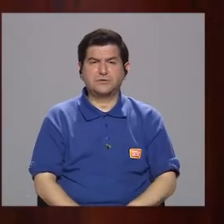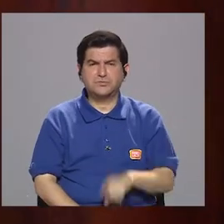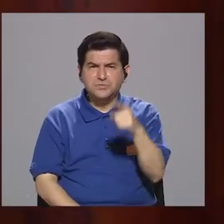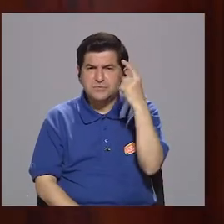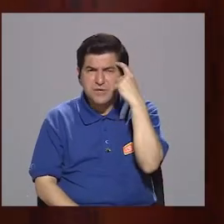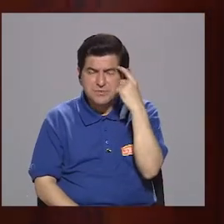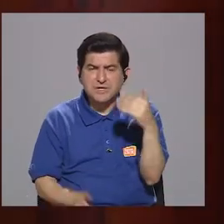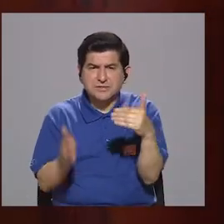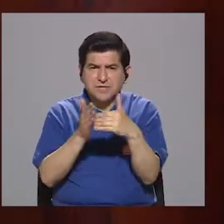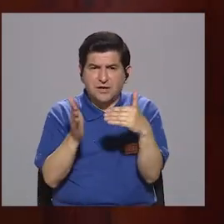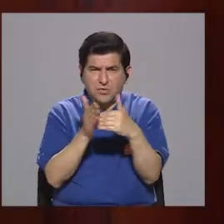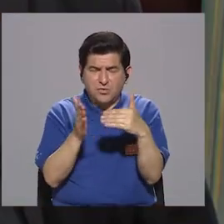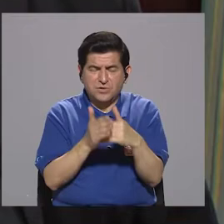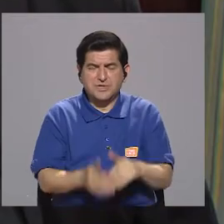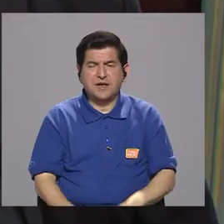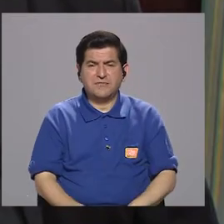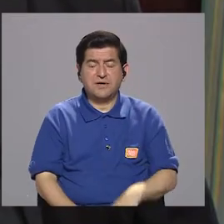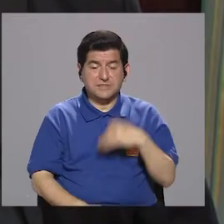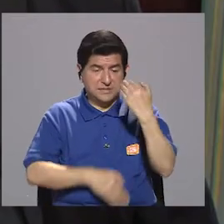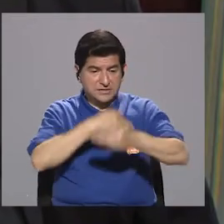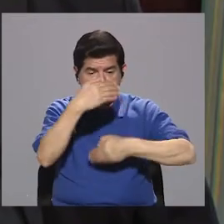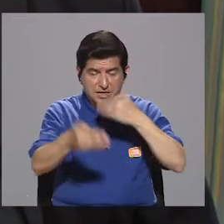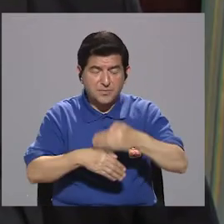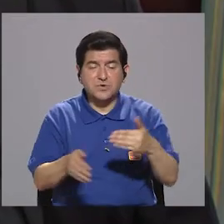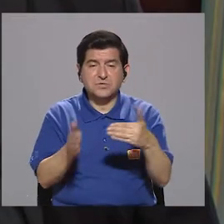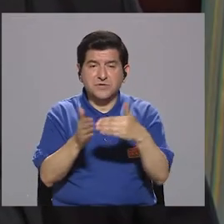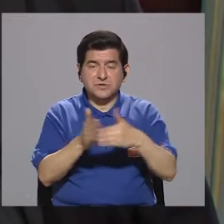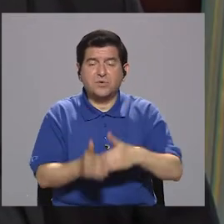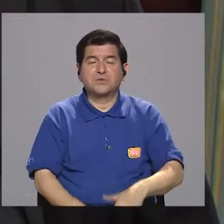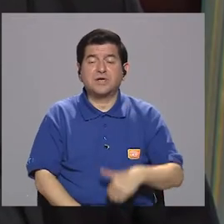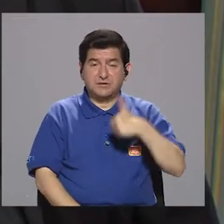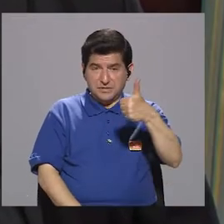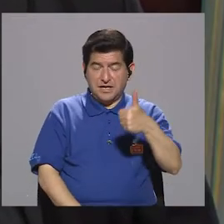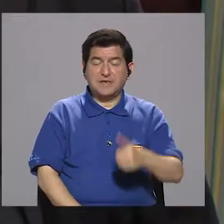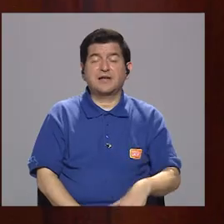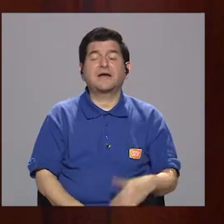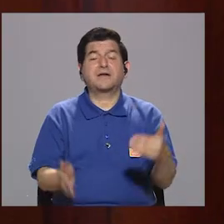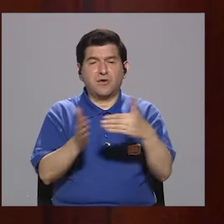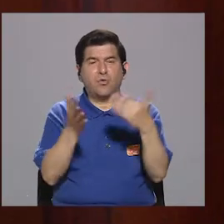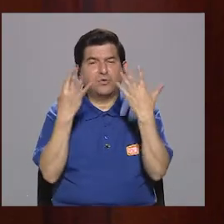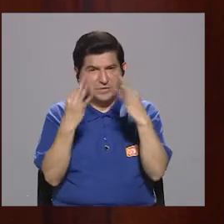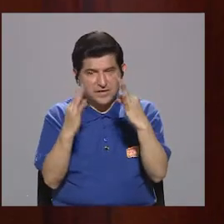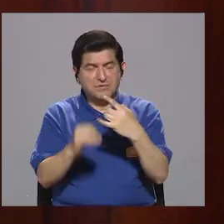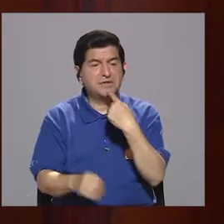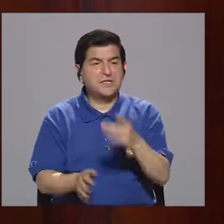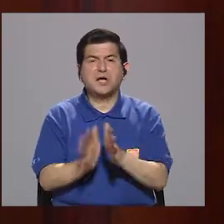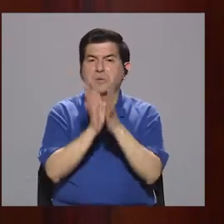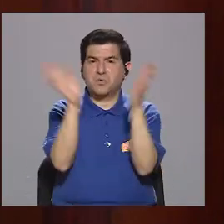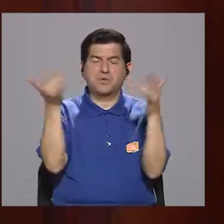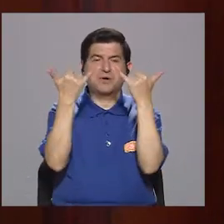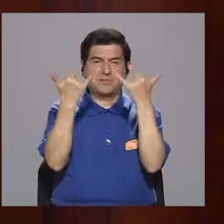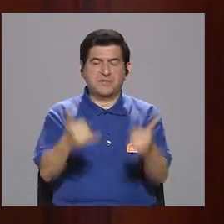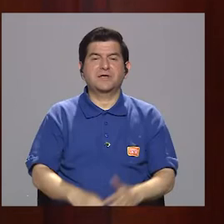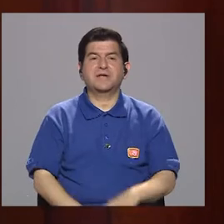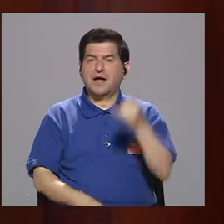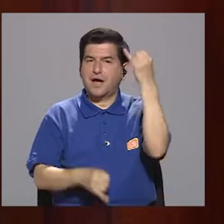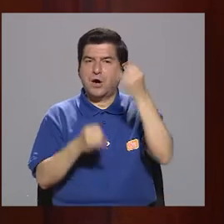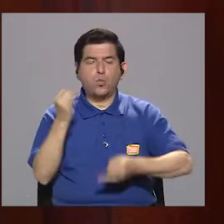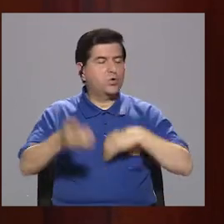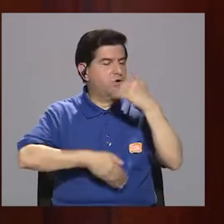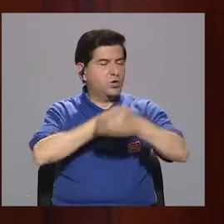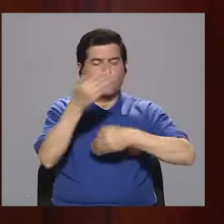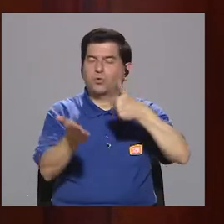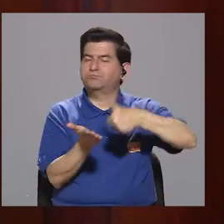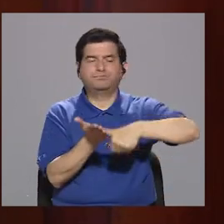¿Piensa reelegirse después de este otro proceso si logra salir con la victoria, don Johnny? Ya lo dije públicamente que sería mi último